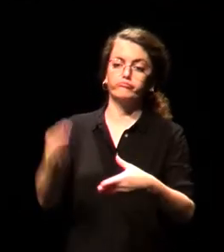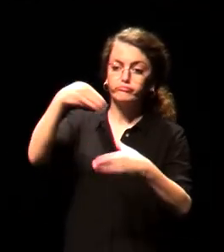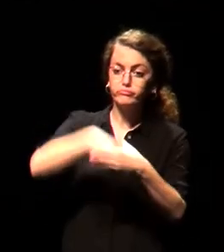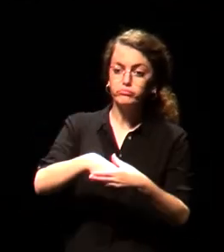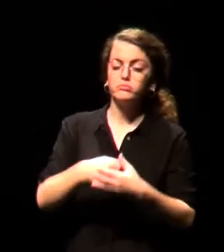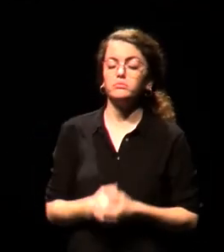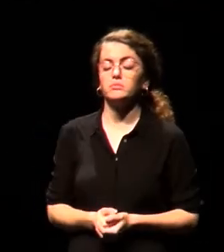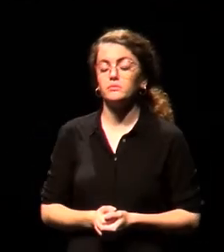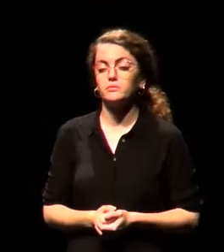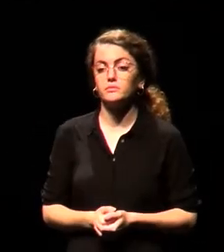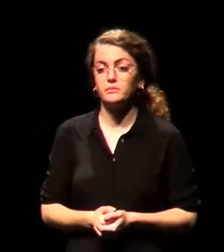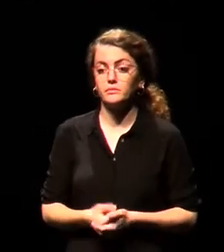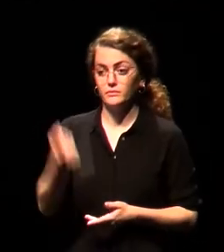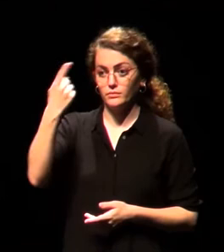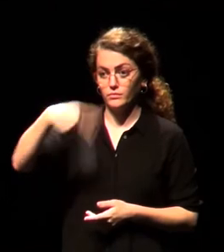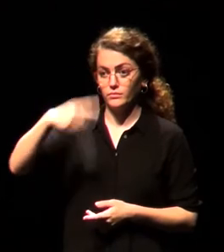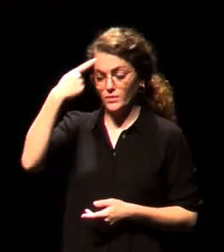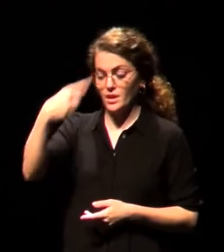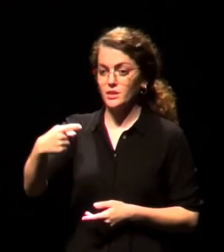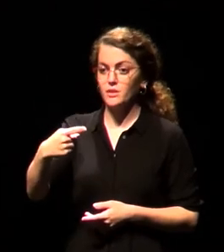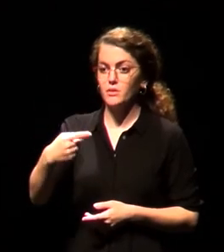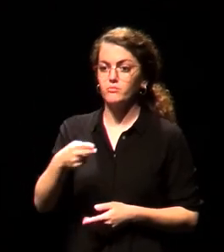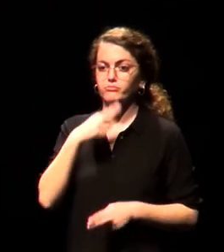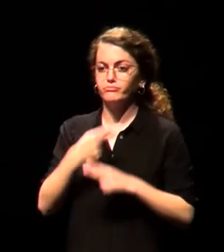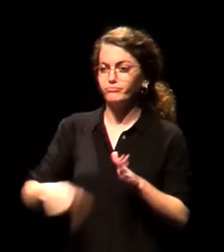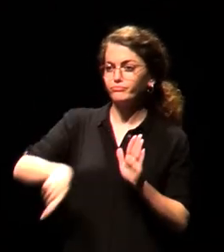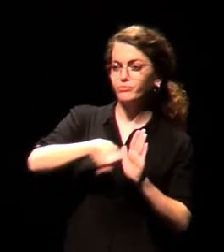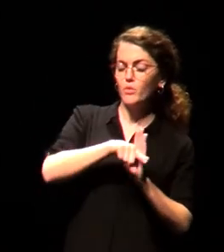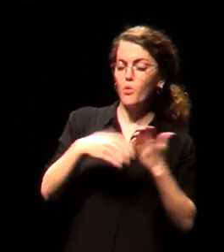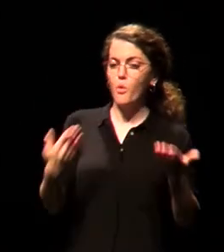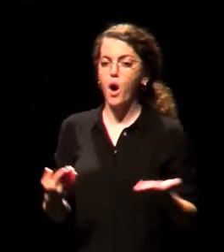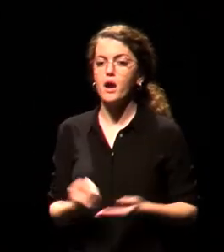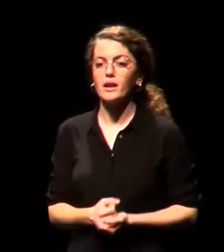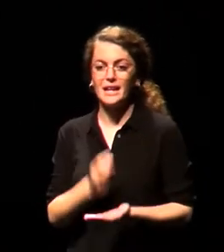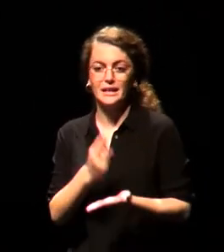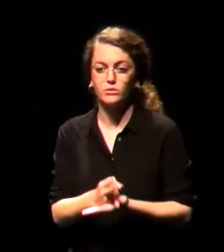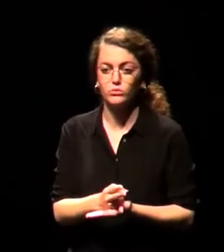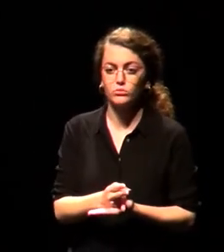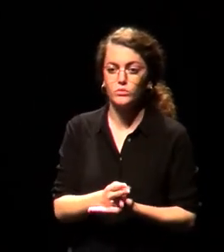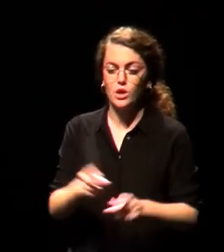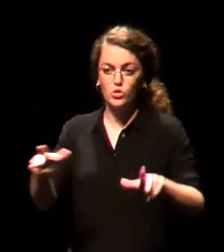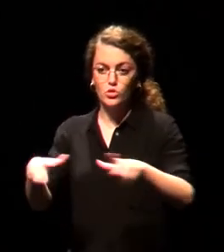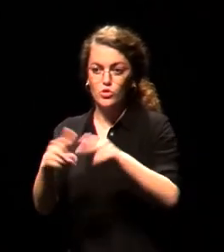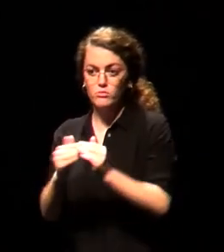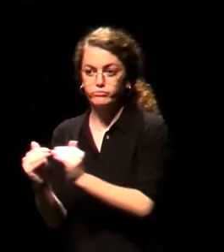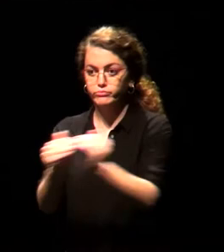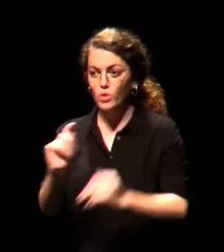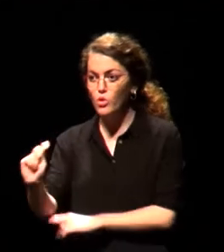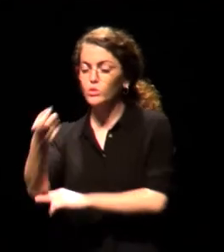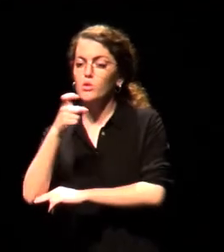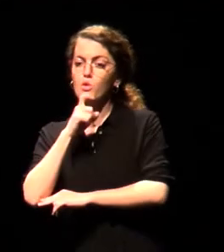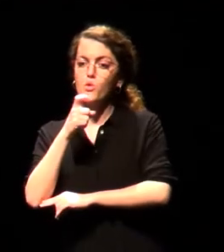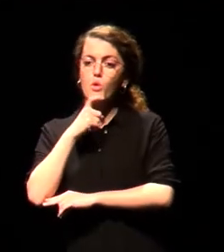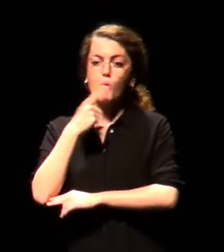Como saben, el lema general de esta décima edición es Retos, la conquista de una sociedad más igualitaria a través de las